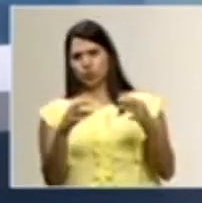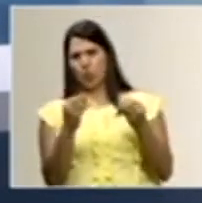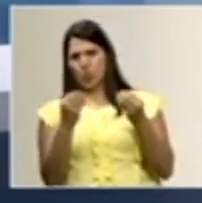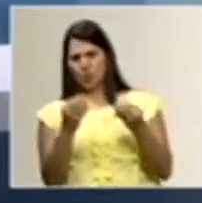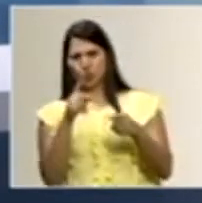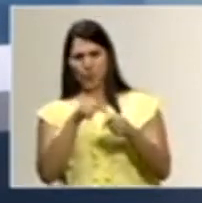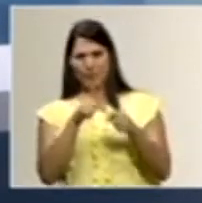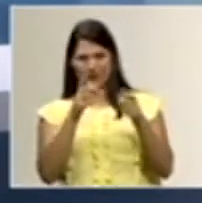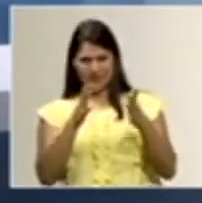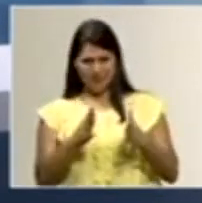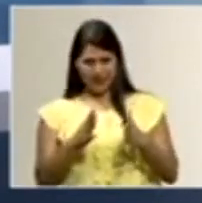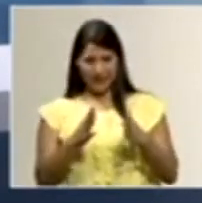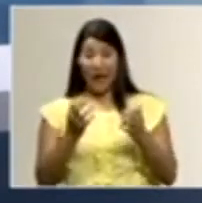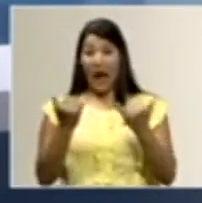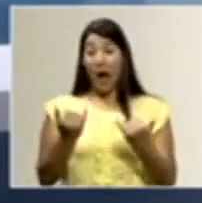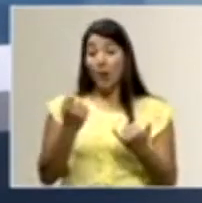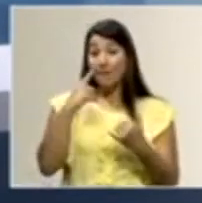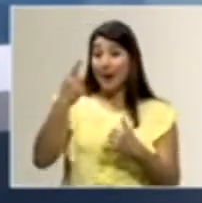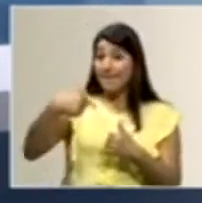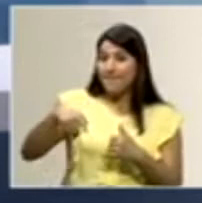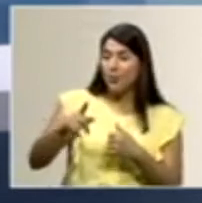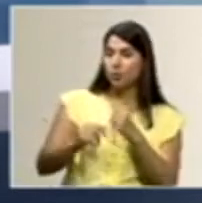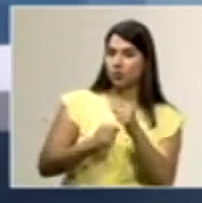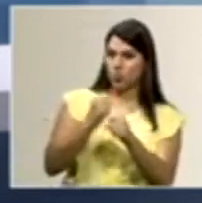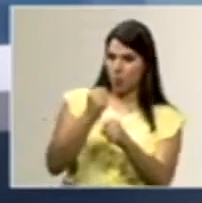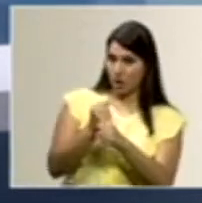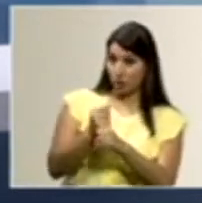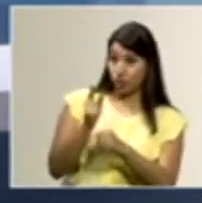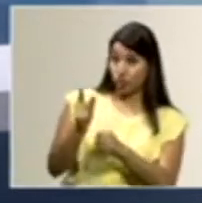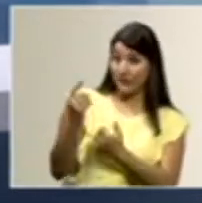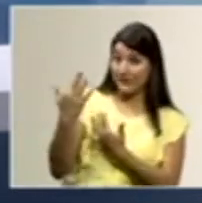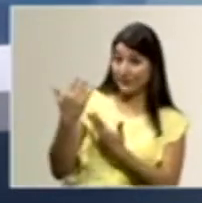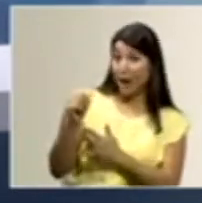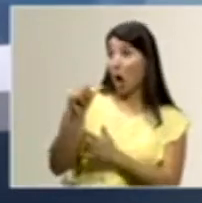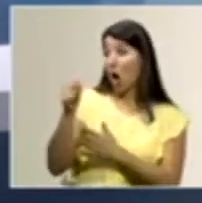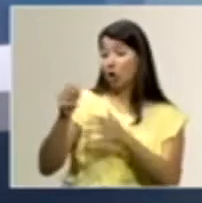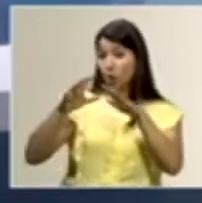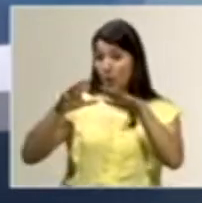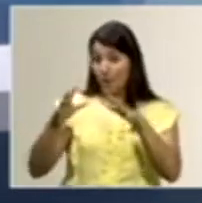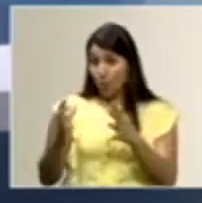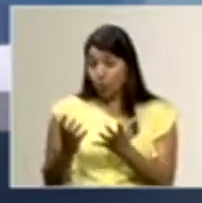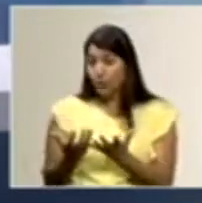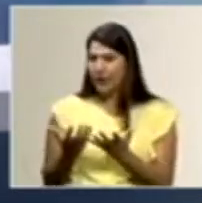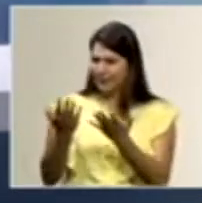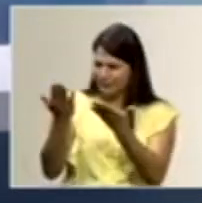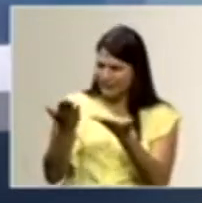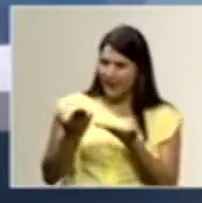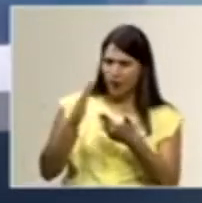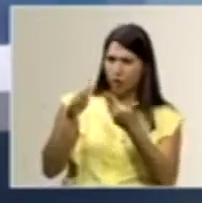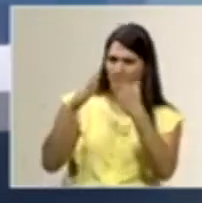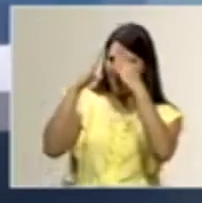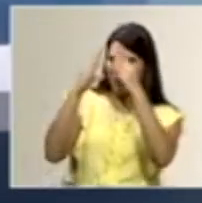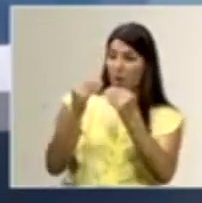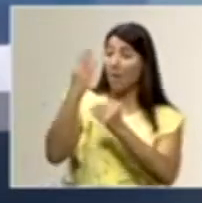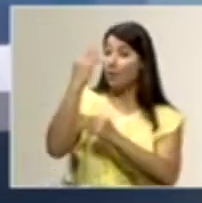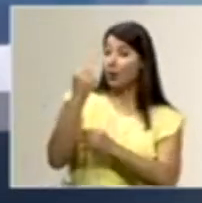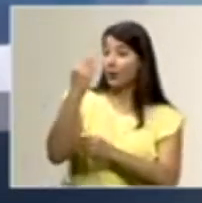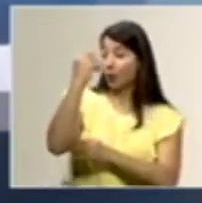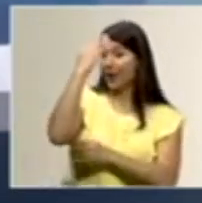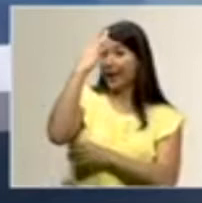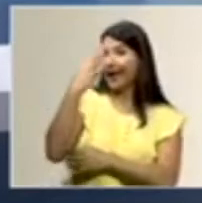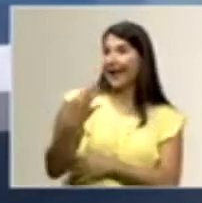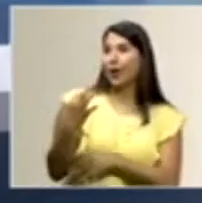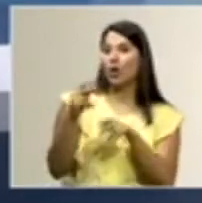ese mundial. Ahora, para el próximo año, se espera otro mundial. denos todos los detalles, porque creo que